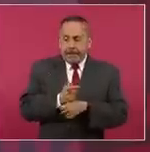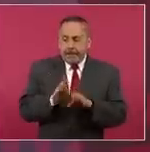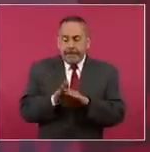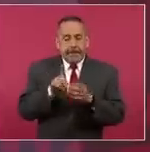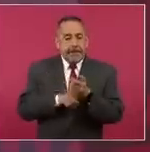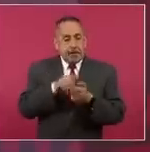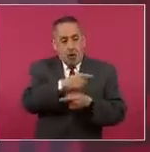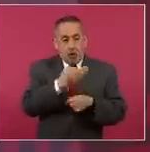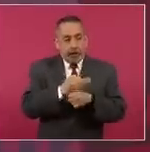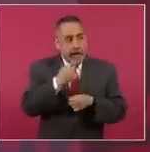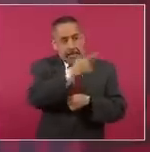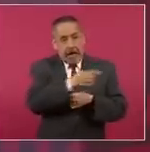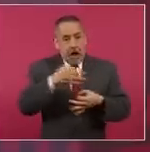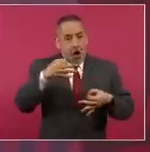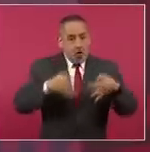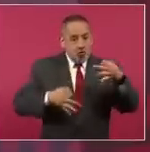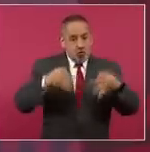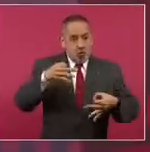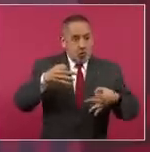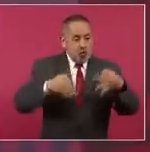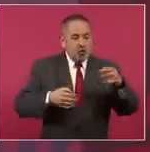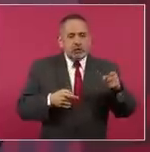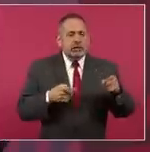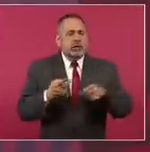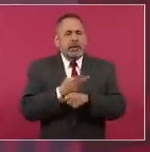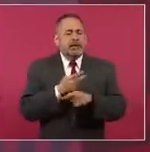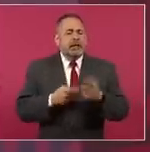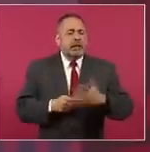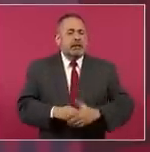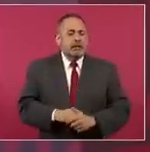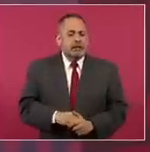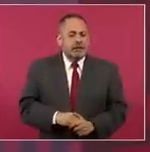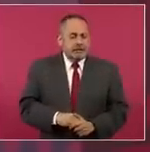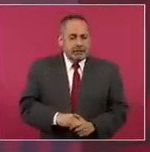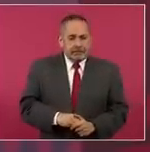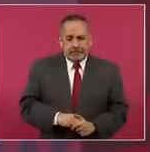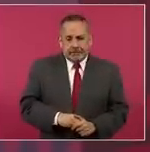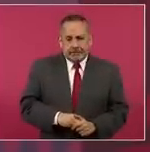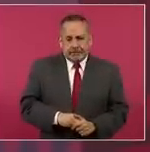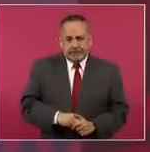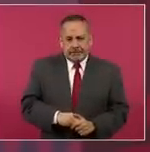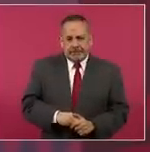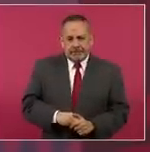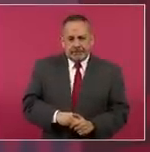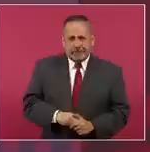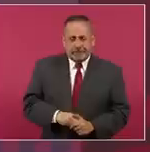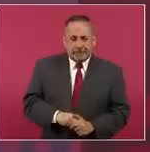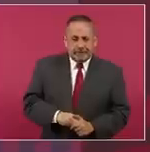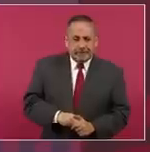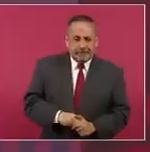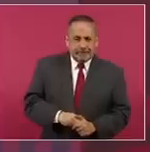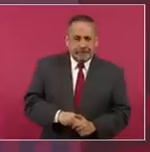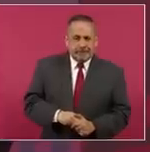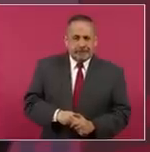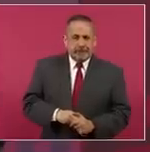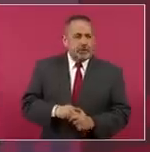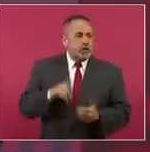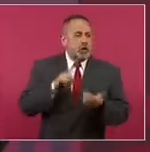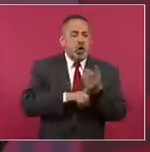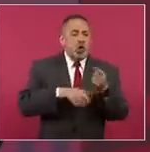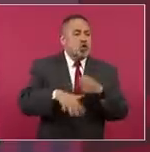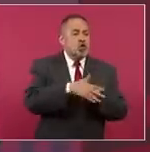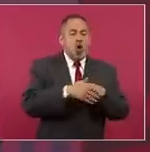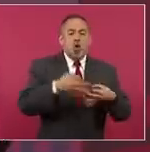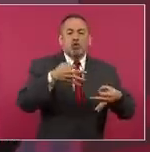Corte, en ese juzgado,